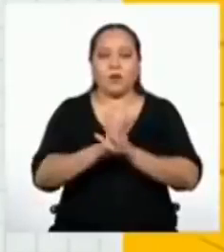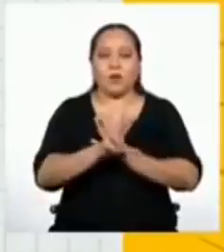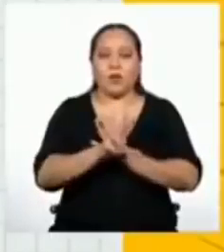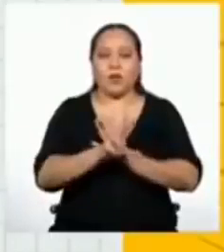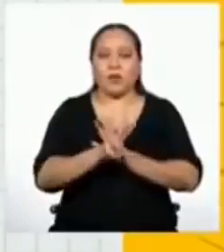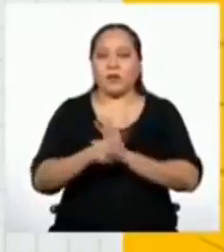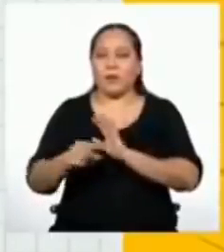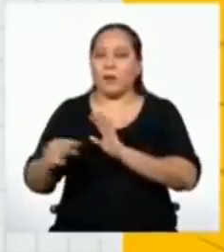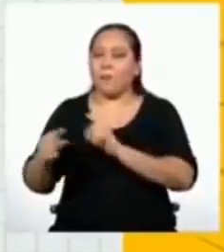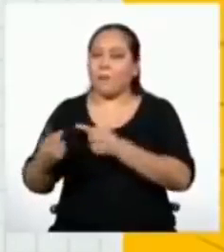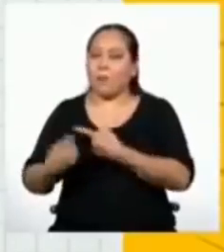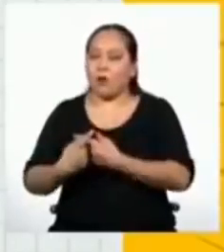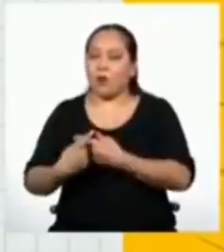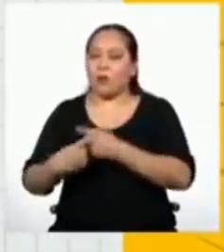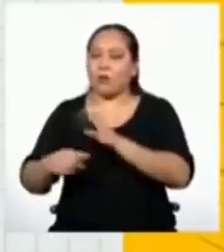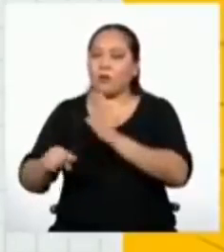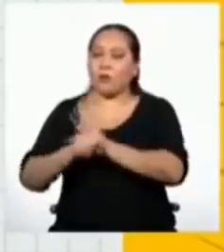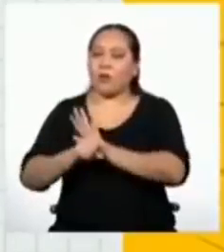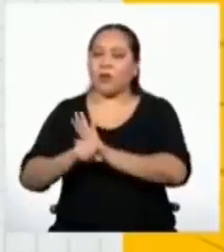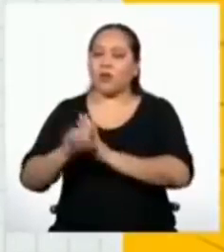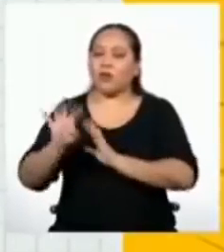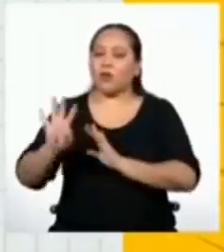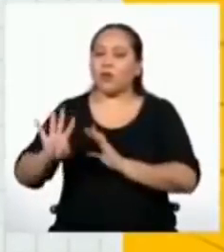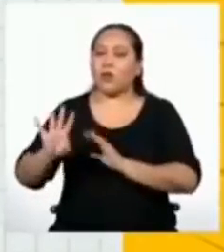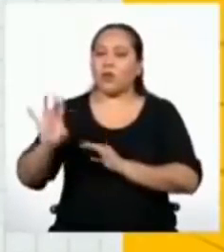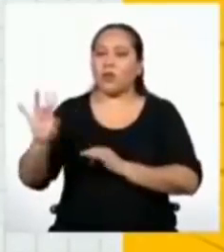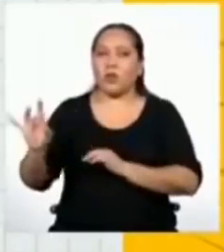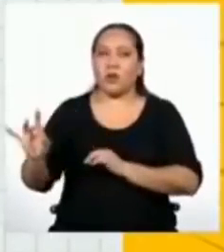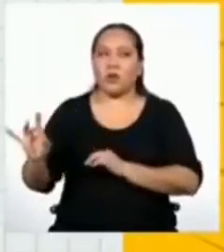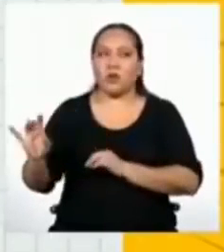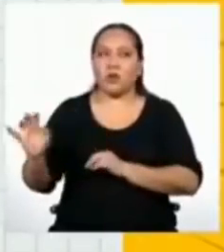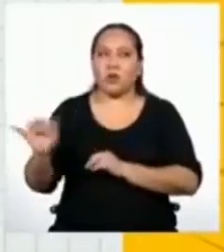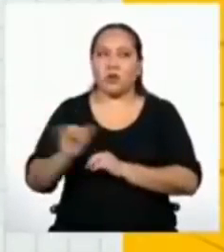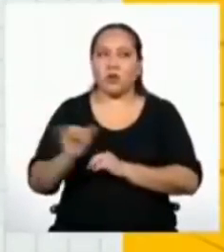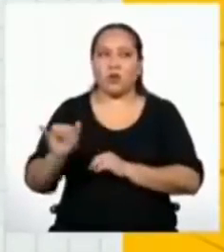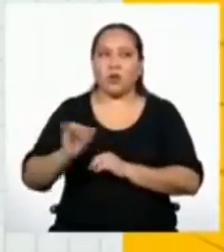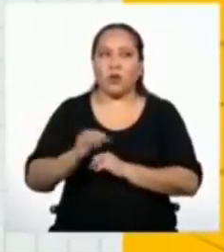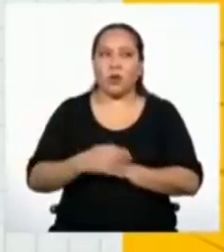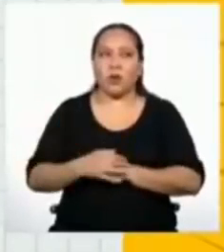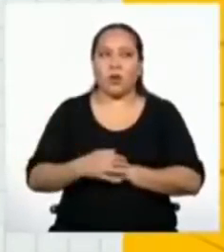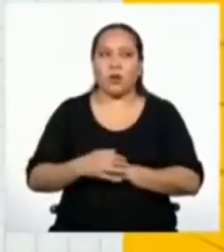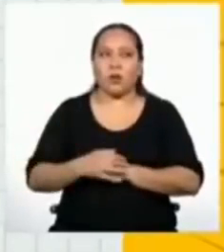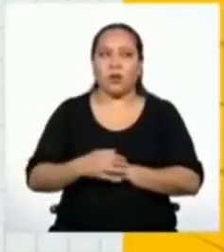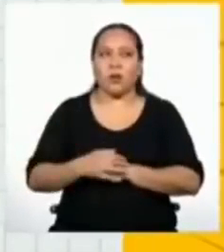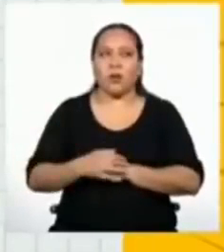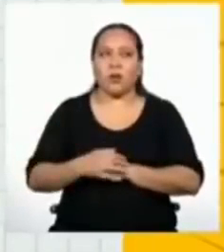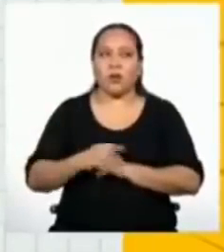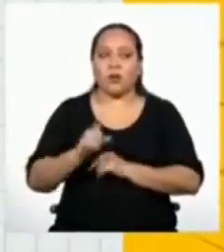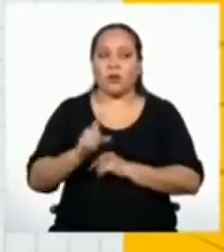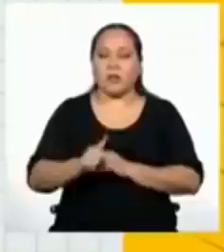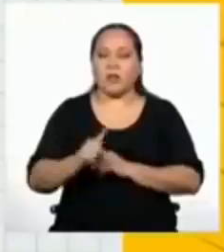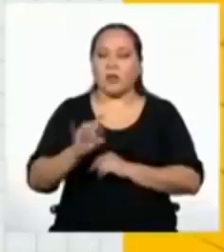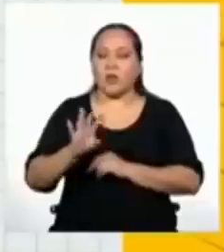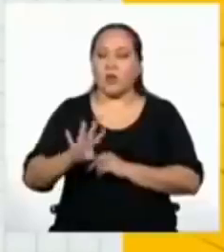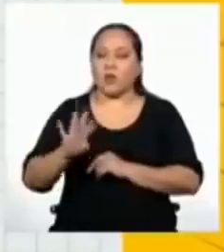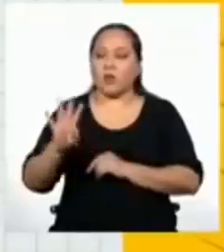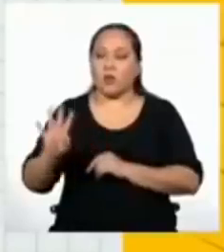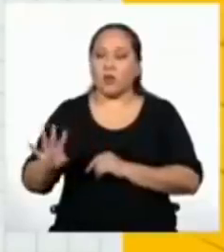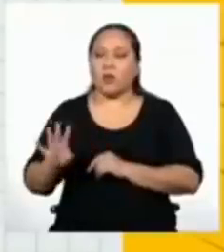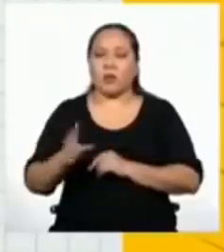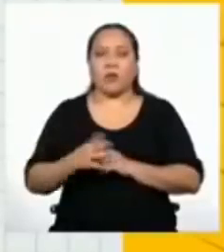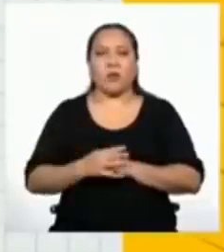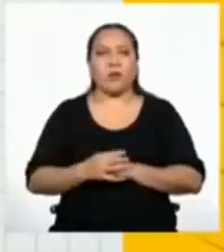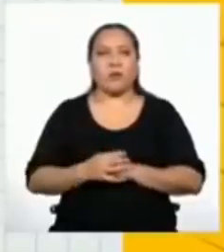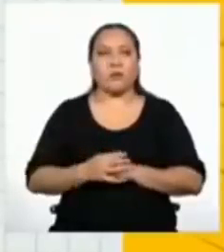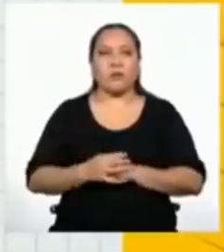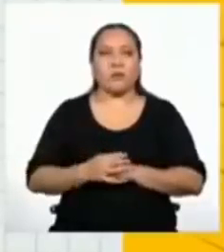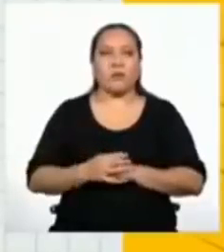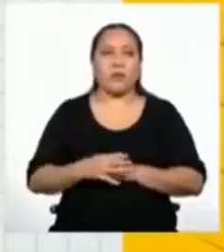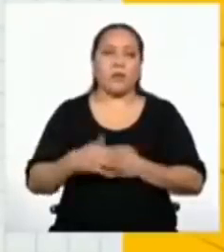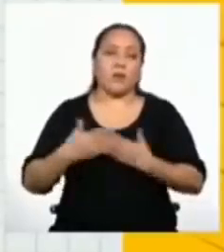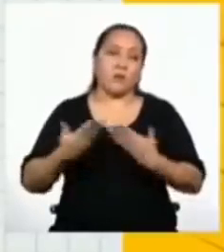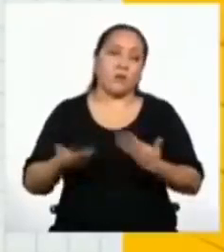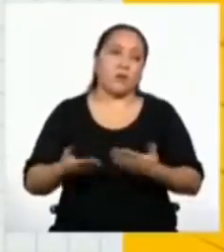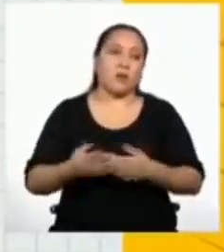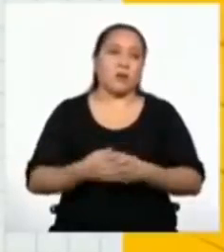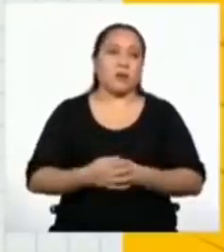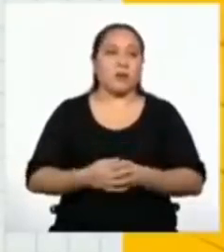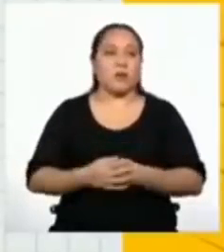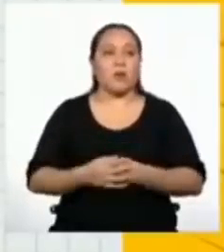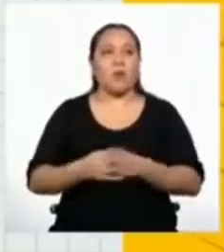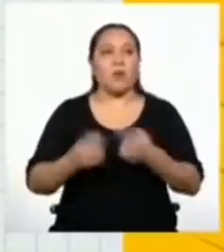3 por menos 48 es igual a 144. Luego,